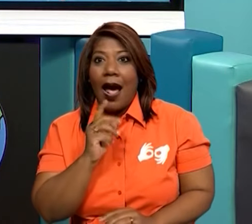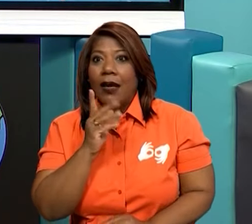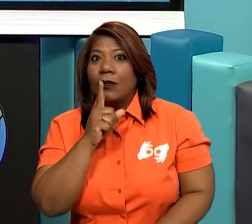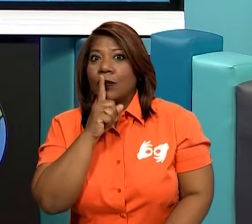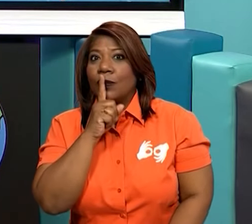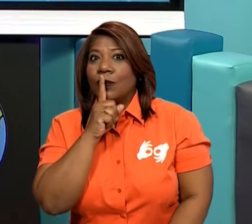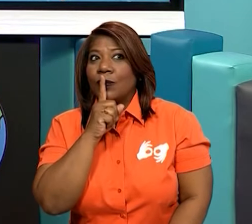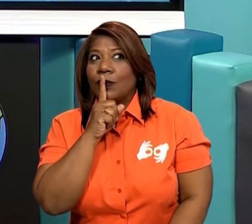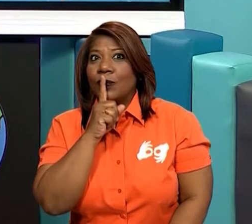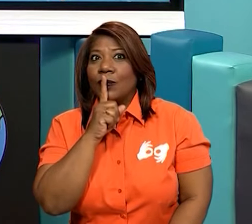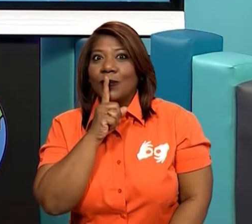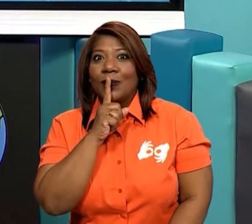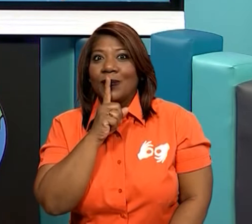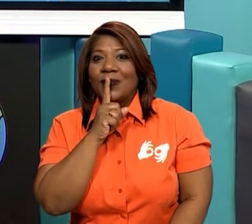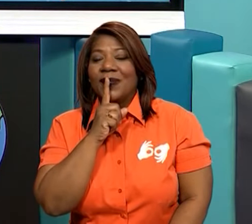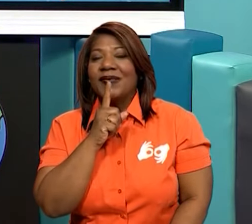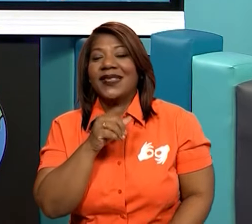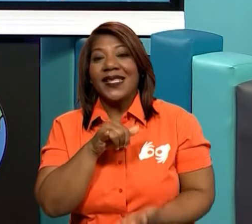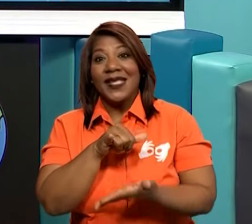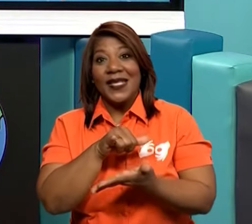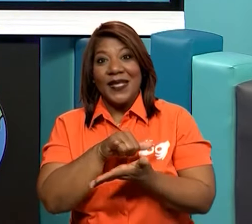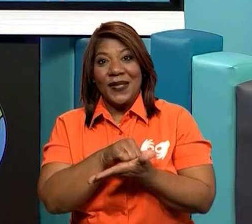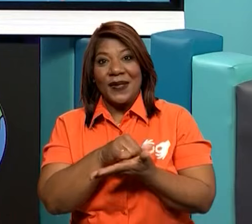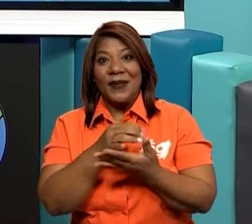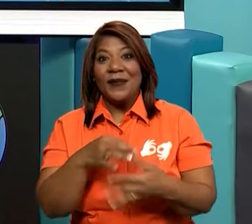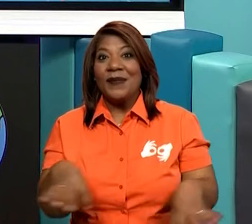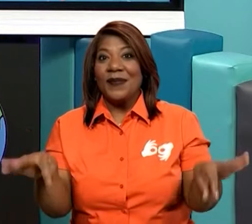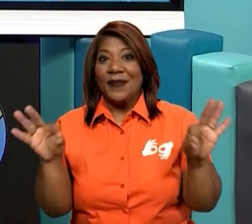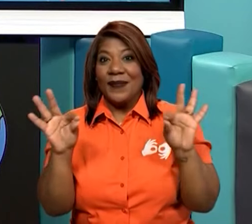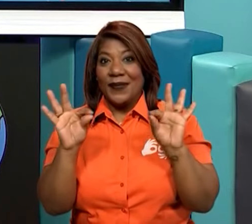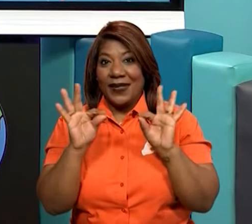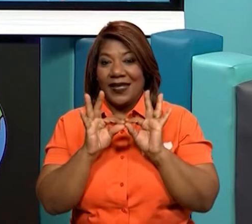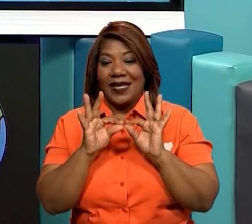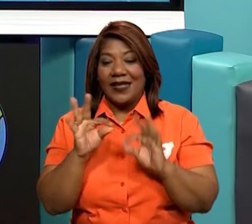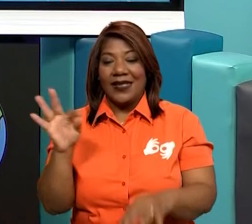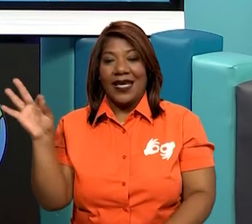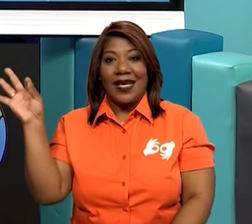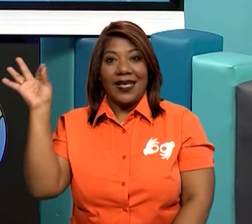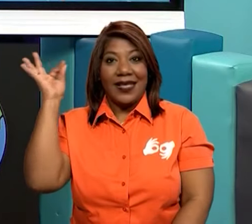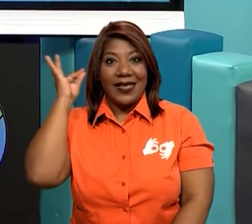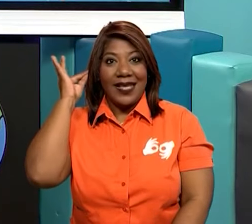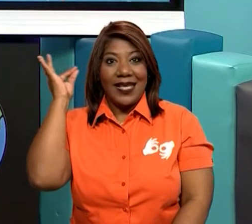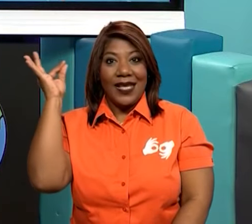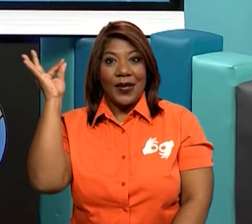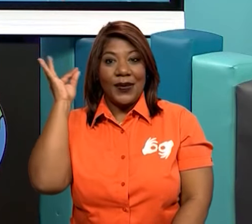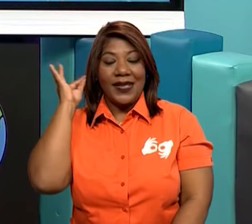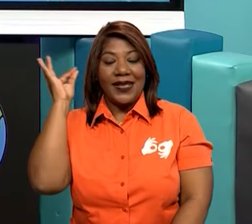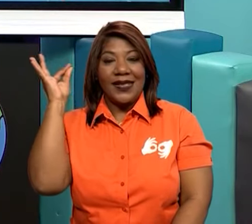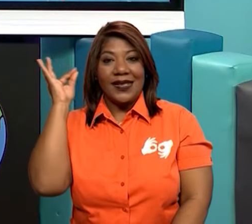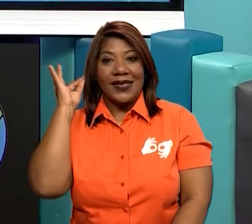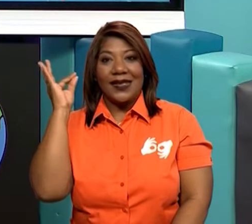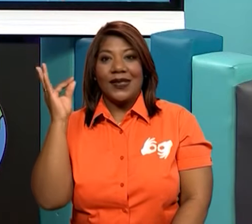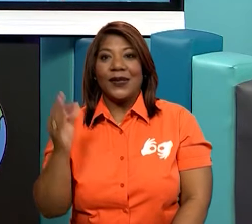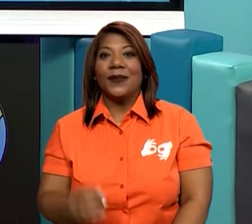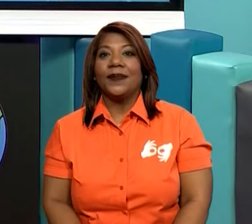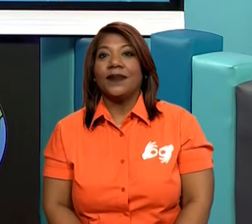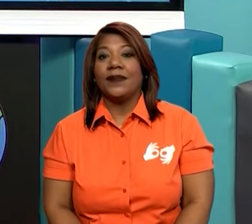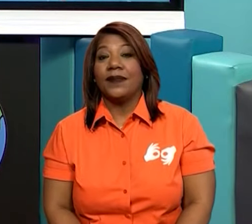La importancia de tener la audición bien sana. Muy bien.